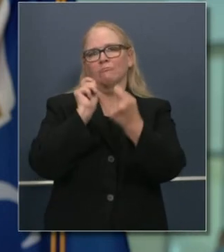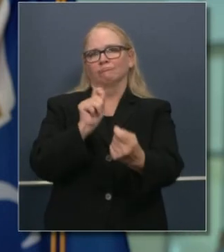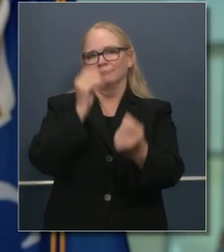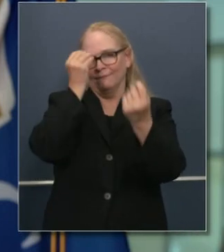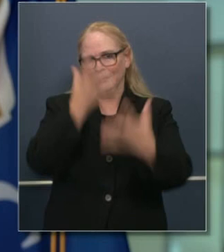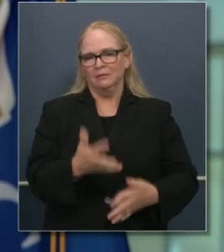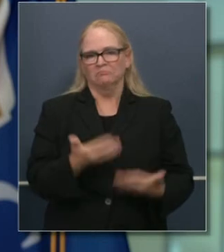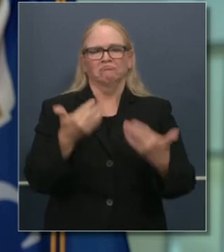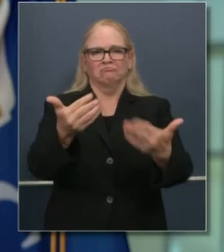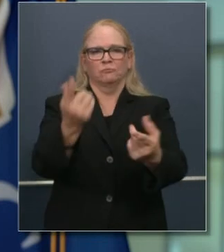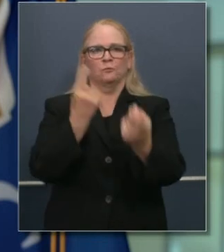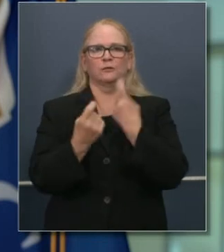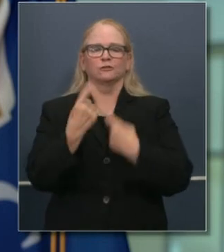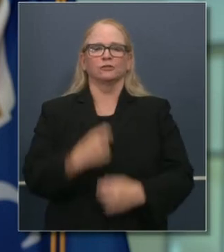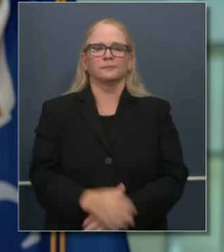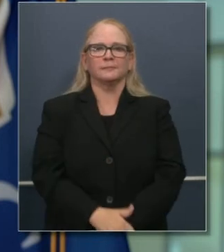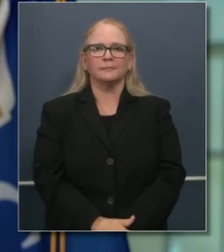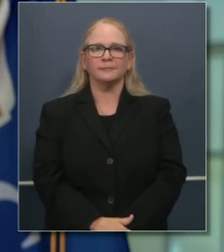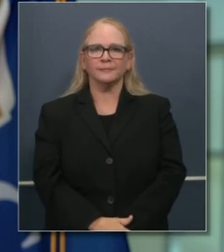sus preguntas.